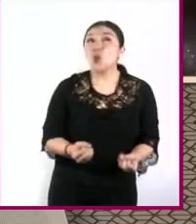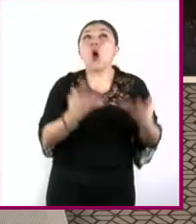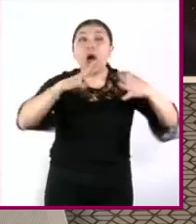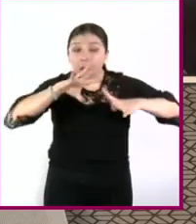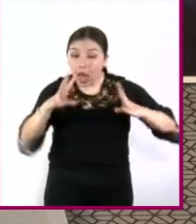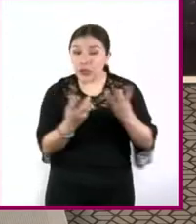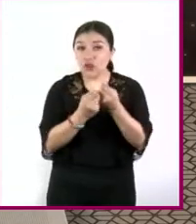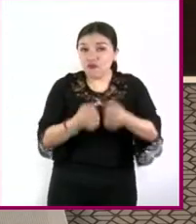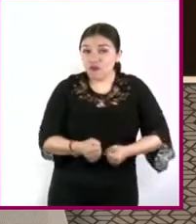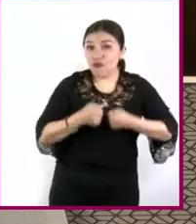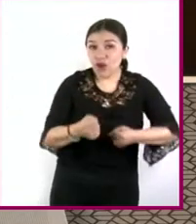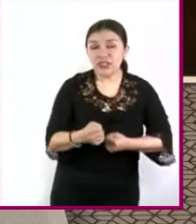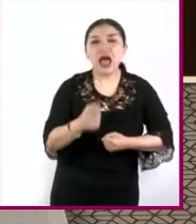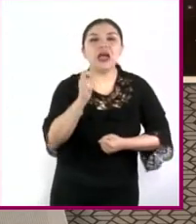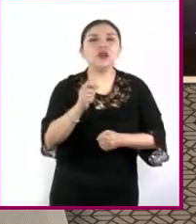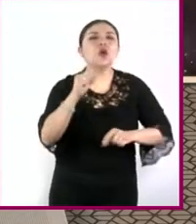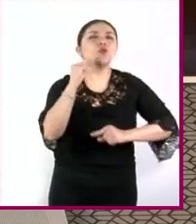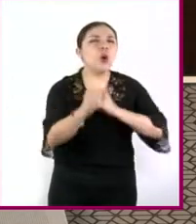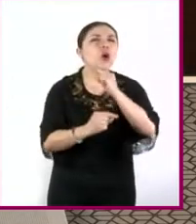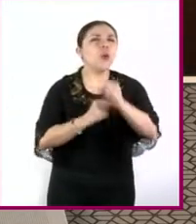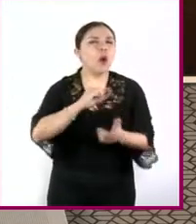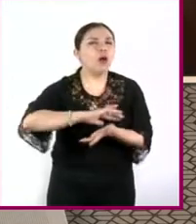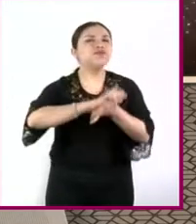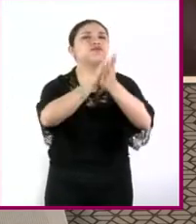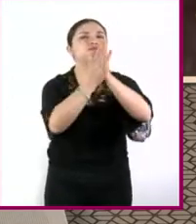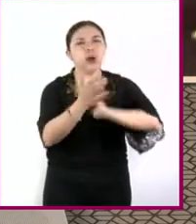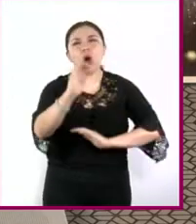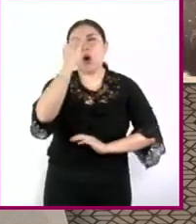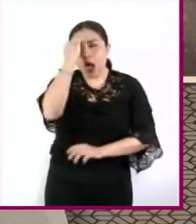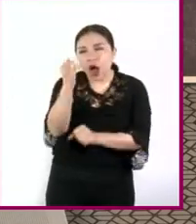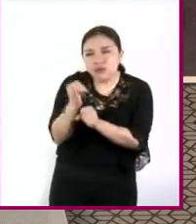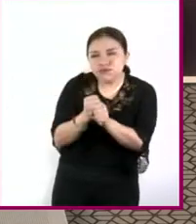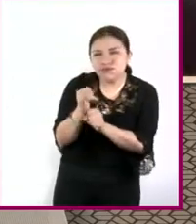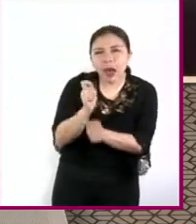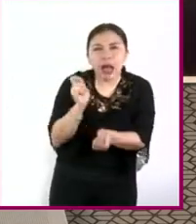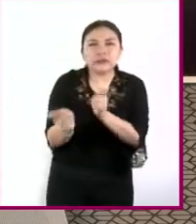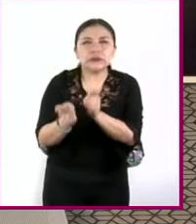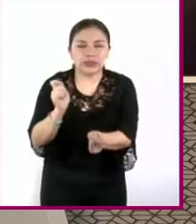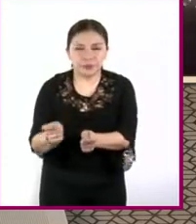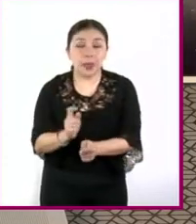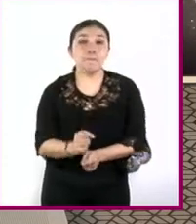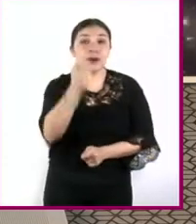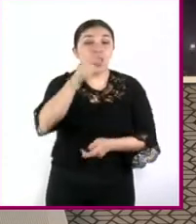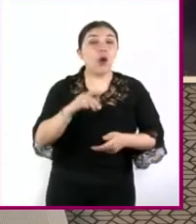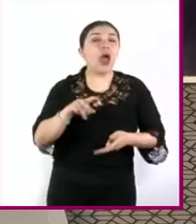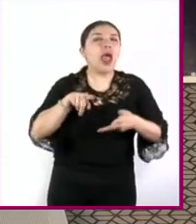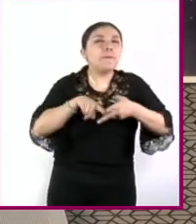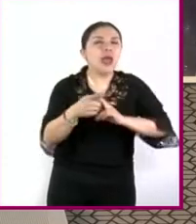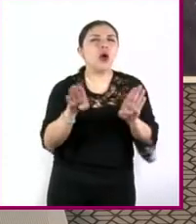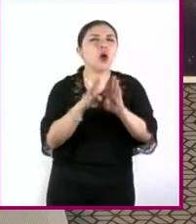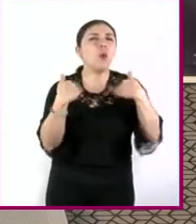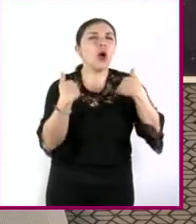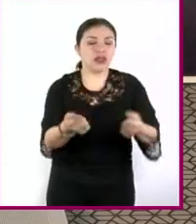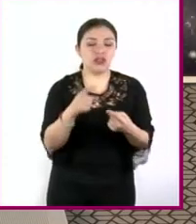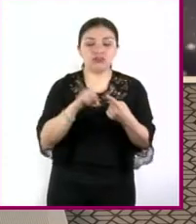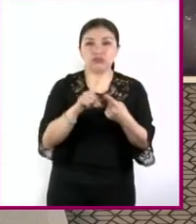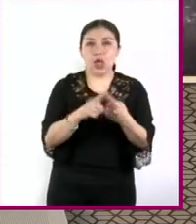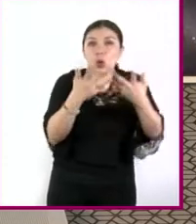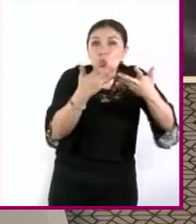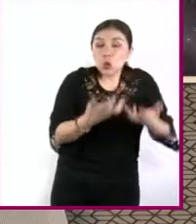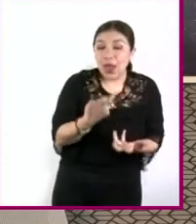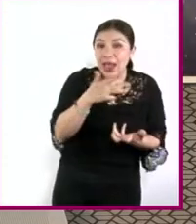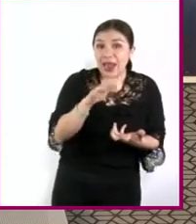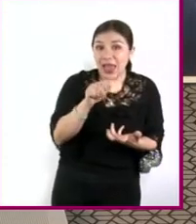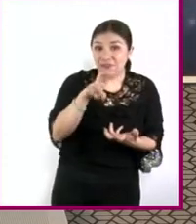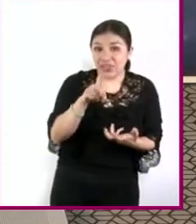fundamentales es algo que ha ido evolucionando en nuestro conocimiento empezamos por comprender dos de ellas la fuerza gravitacional y la electromagnética